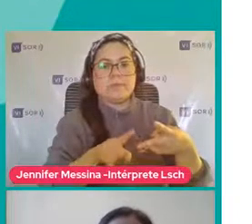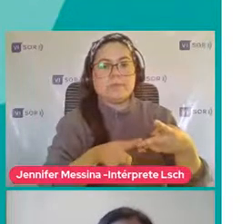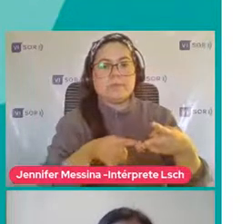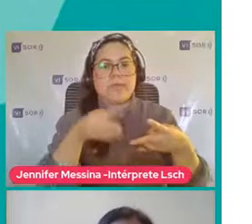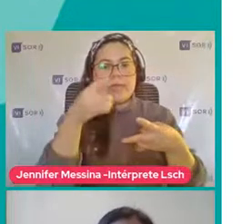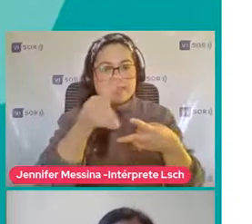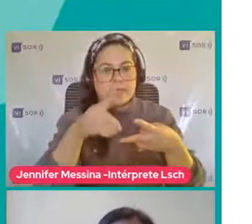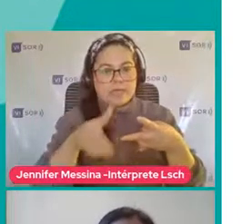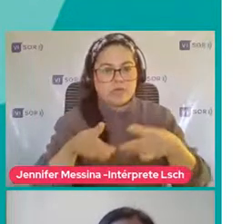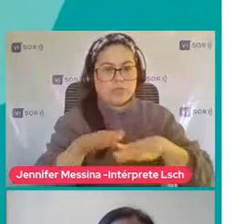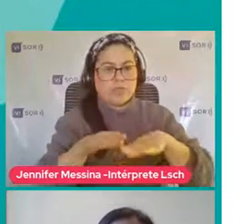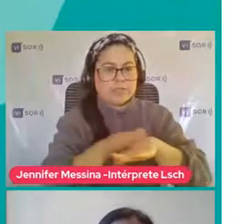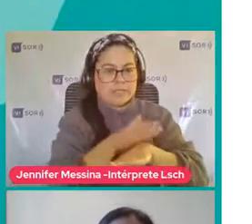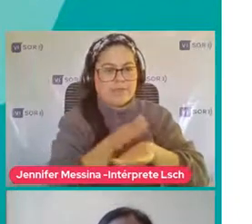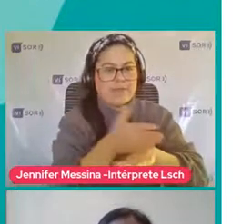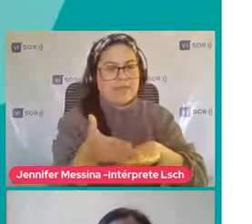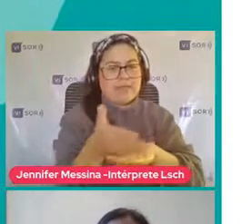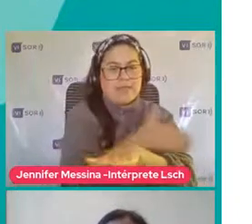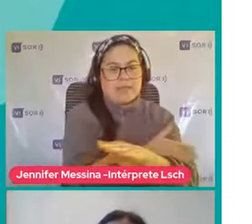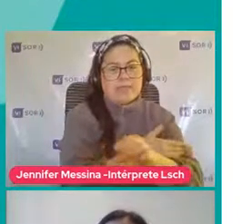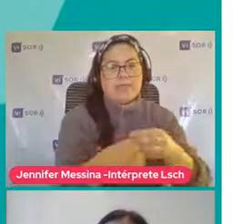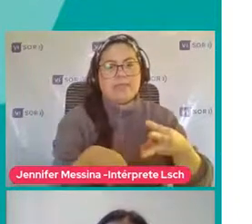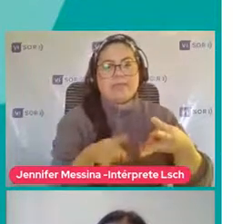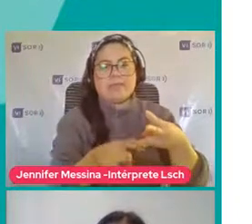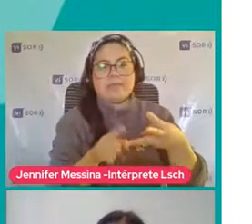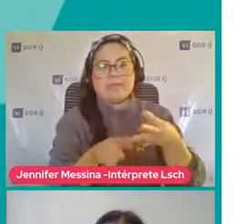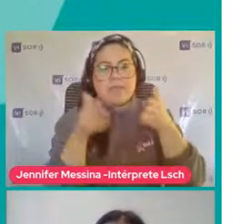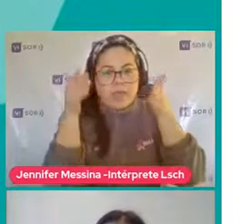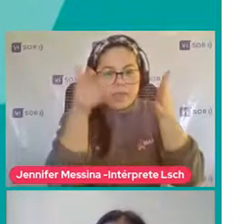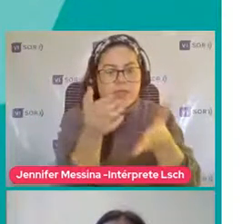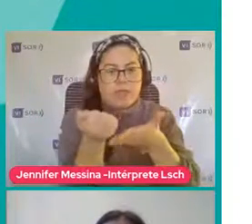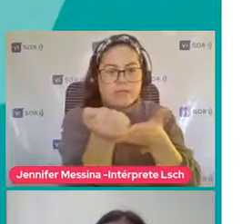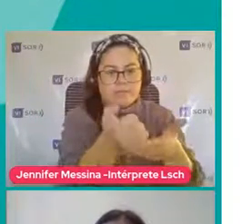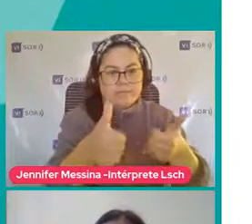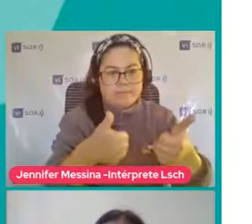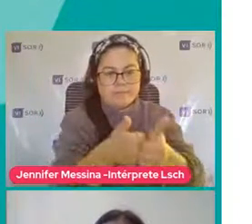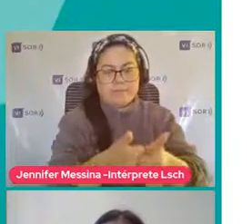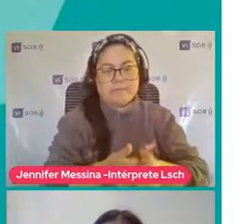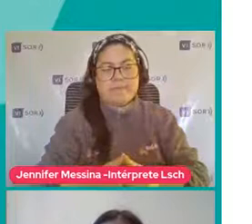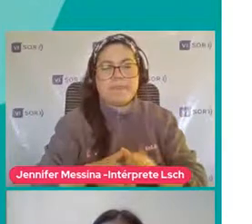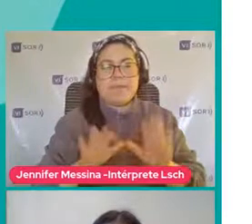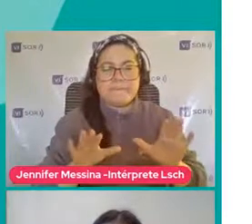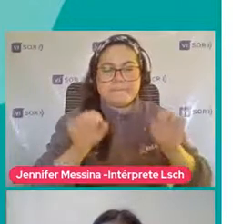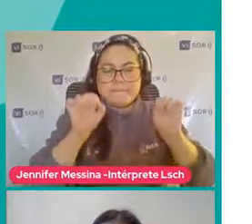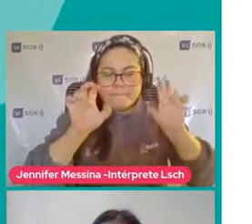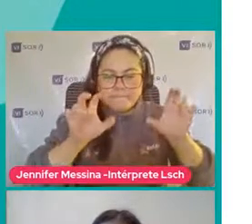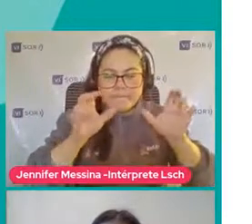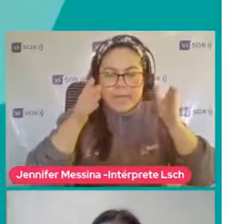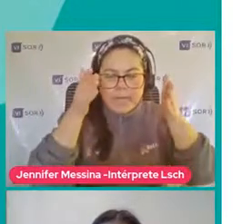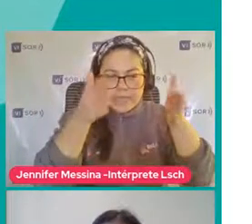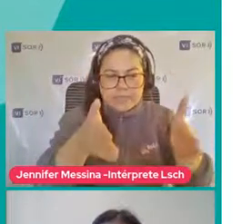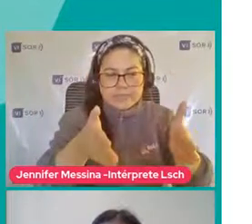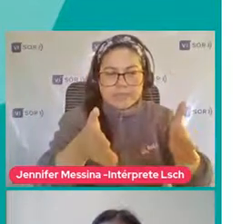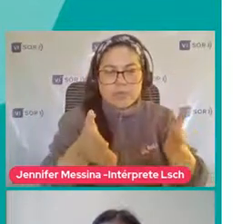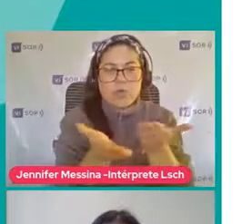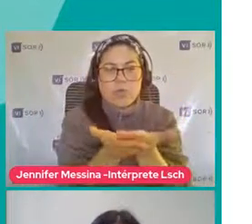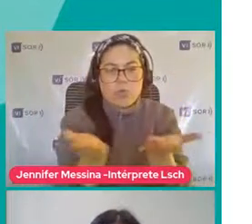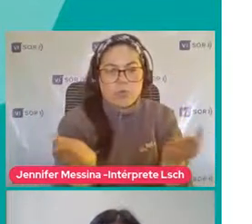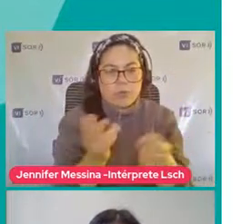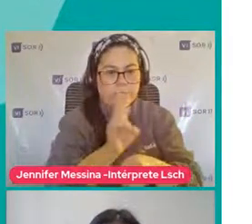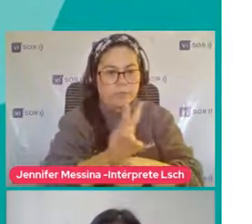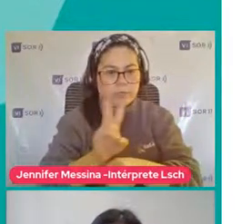Y luego Que si ya se da el diagnóstico Hacer este abordaje De intervención Pero ojo aquí Yo quiero hacer mucho hincapié En que ustedes Como